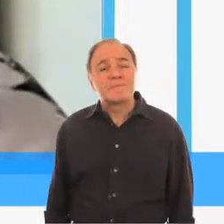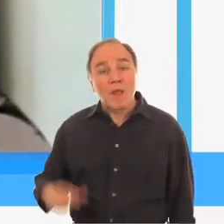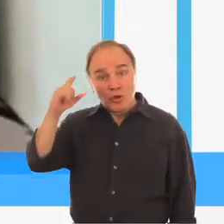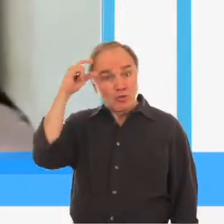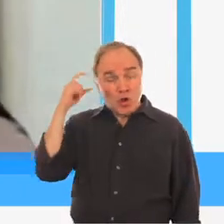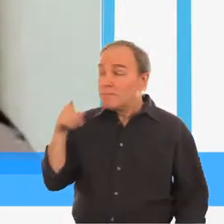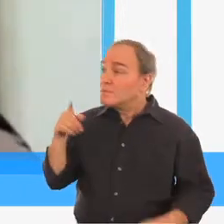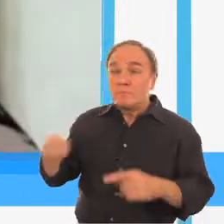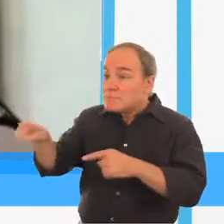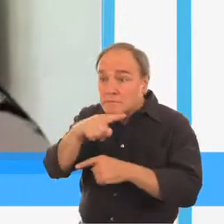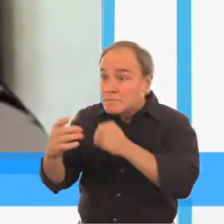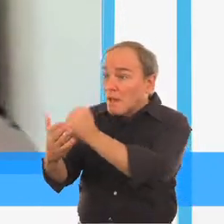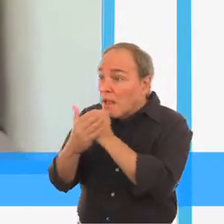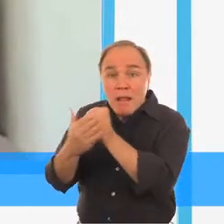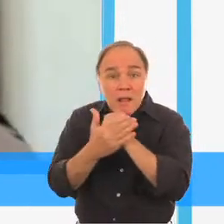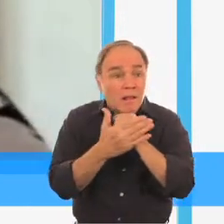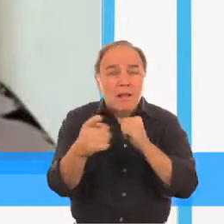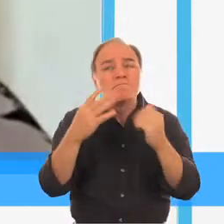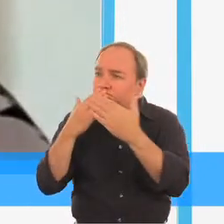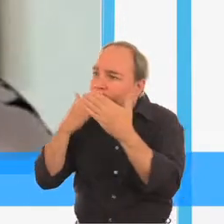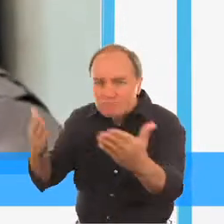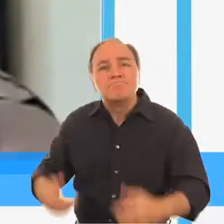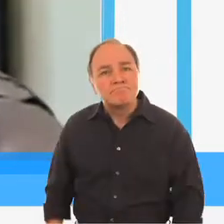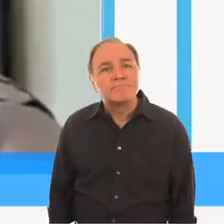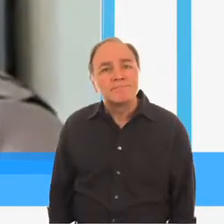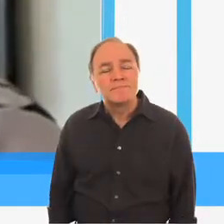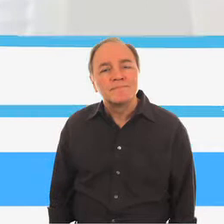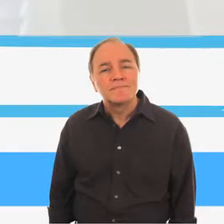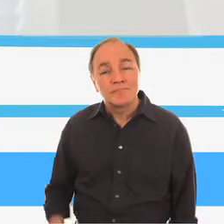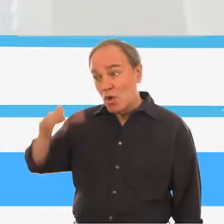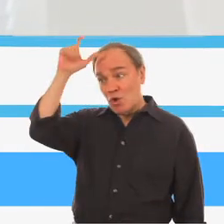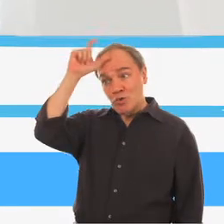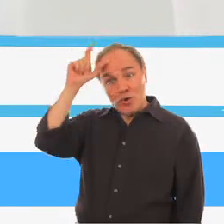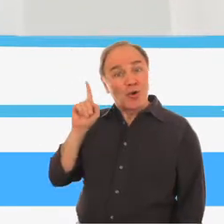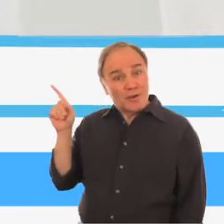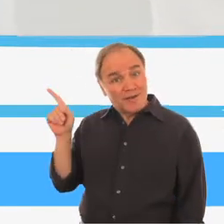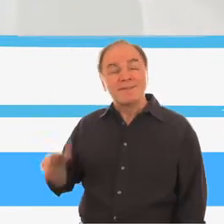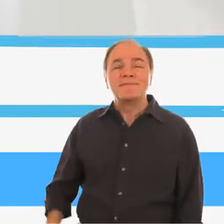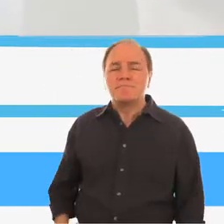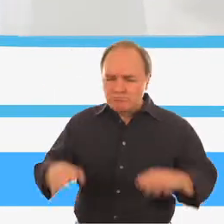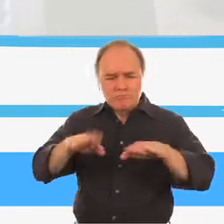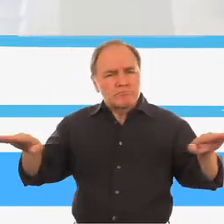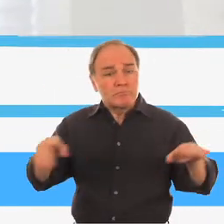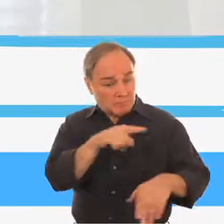A todos aquellos que me han ayudado quiero decirles... Gracias. Los niños con discapacidad merecen y tienen derecho